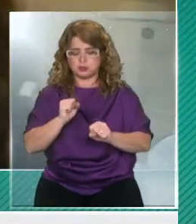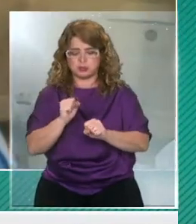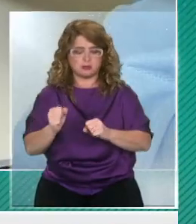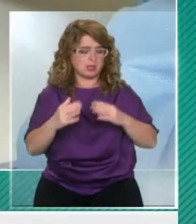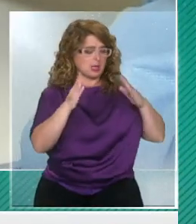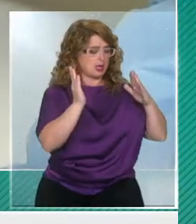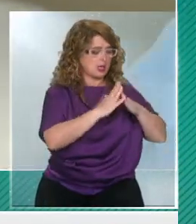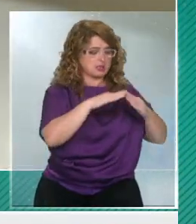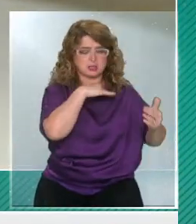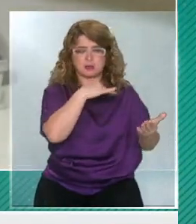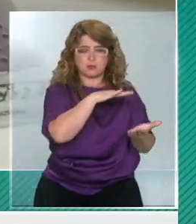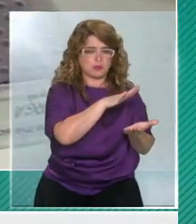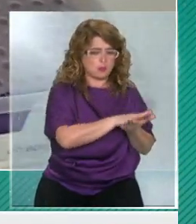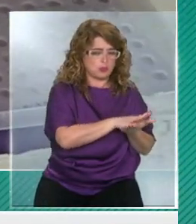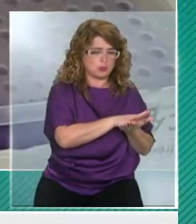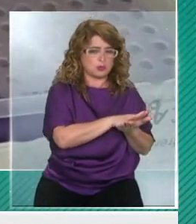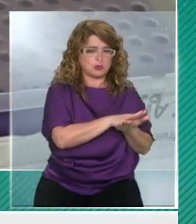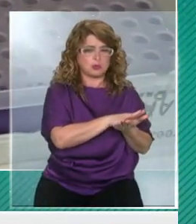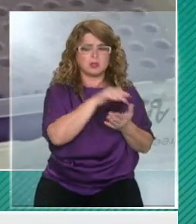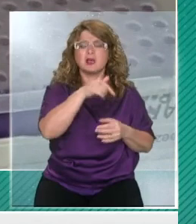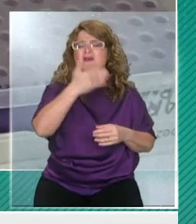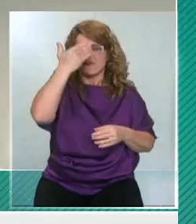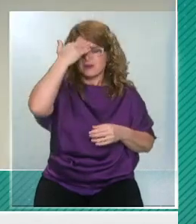rápido puede ser el avance de la enfermedad?